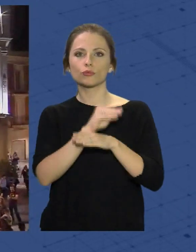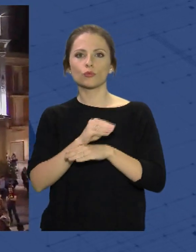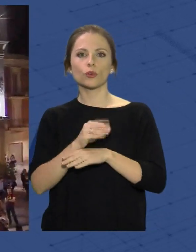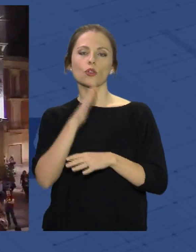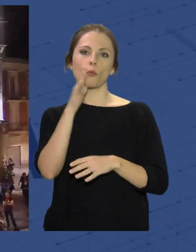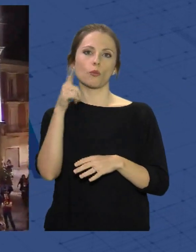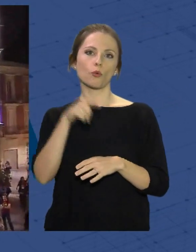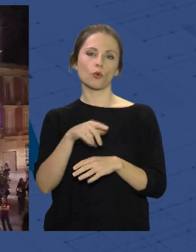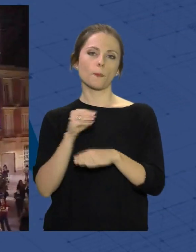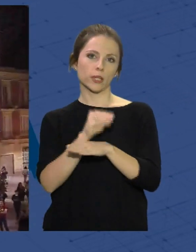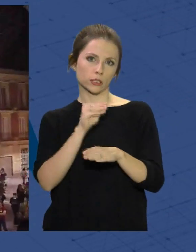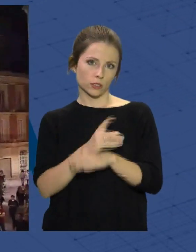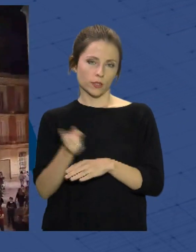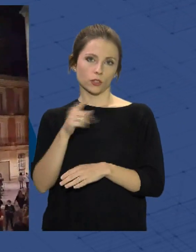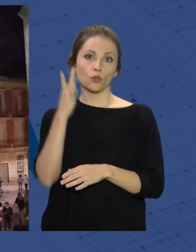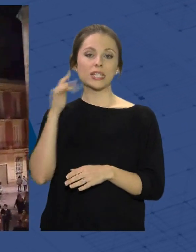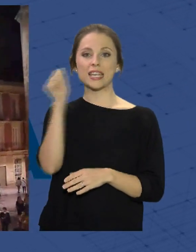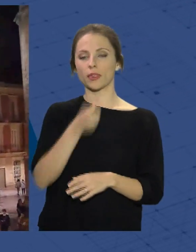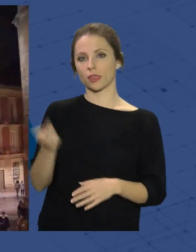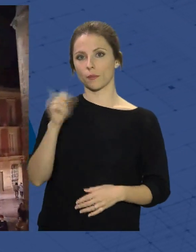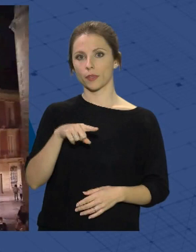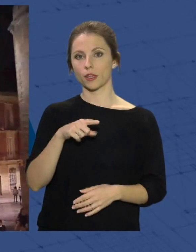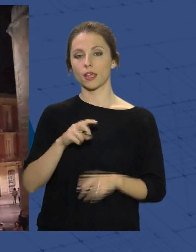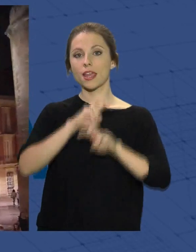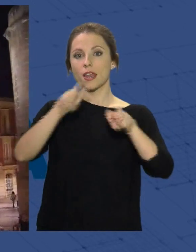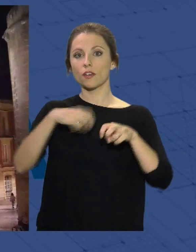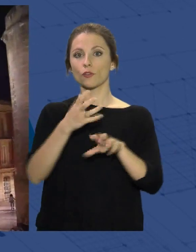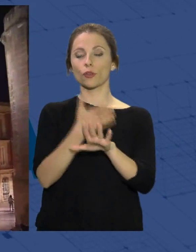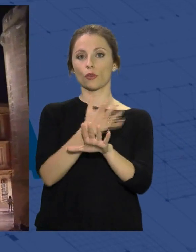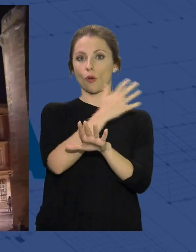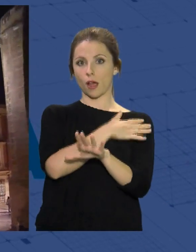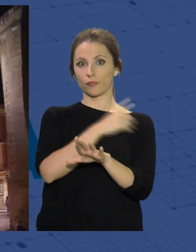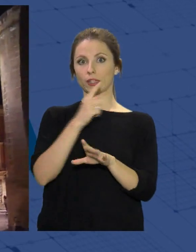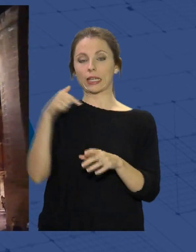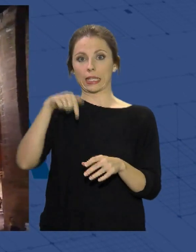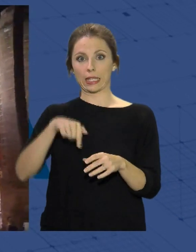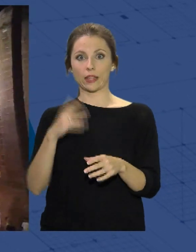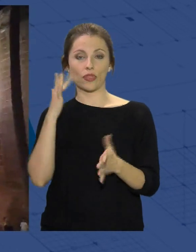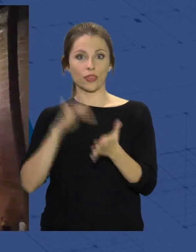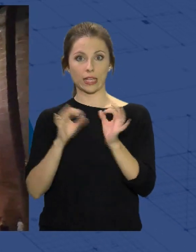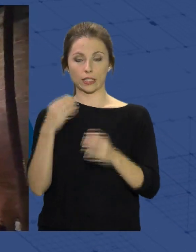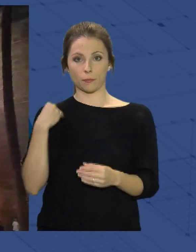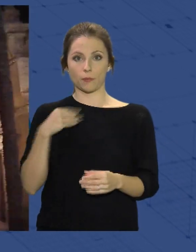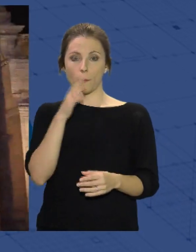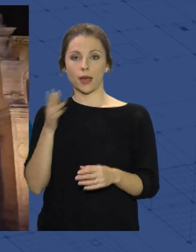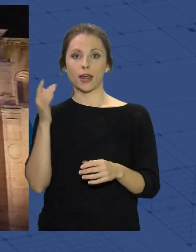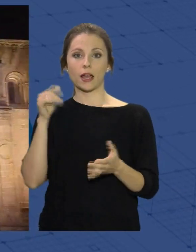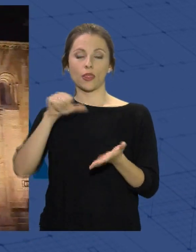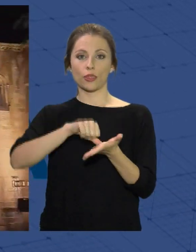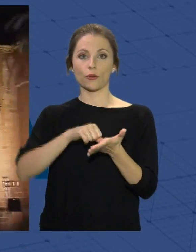así como el efectivo de limpieza, que había sido reforzado tanto en días previos como ese mismo sábado para que la ciudad luciera reluciante.